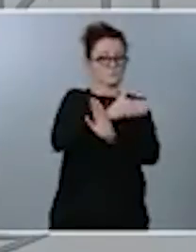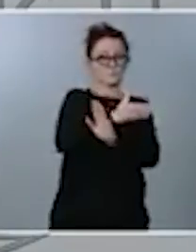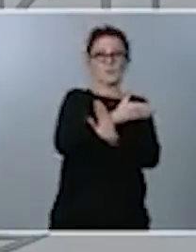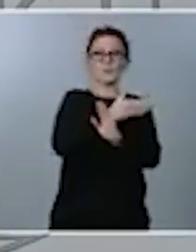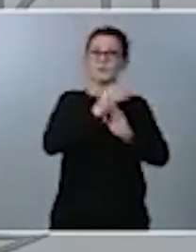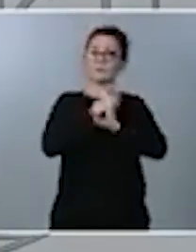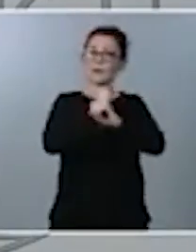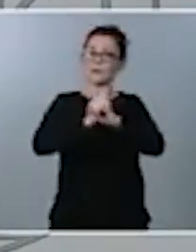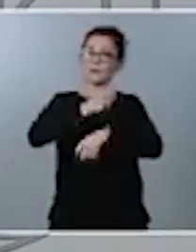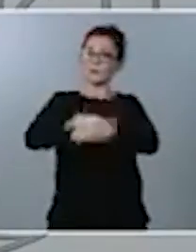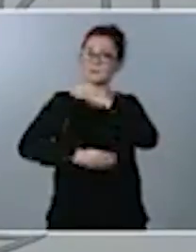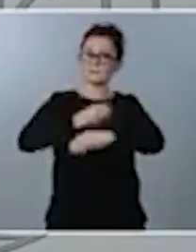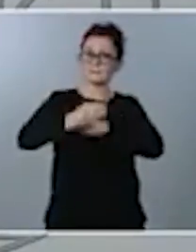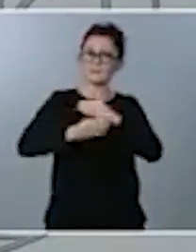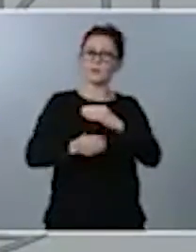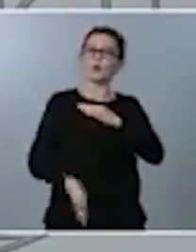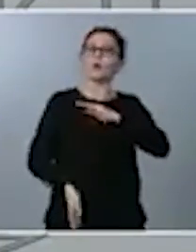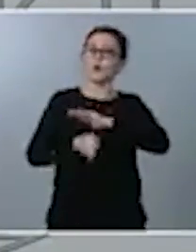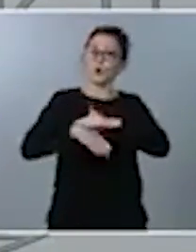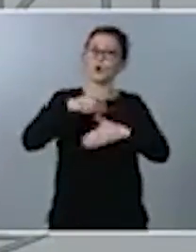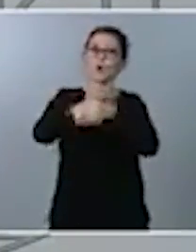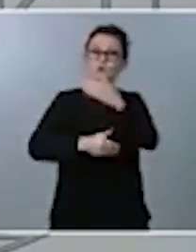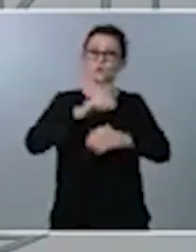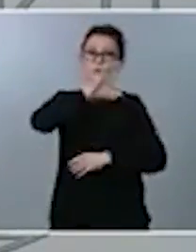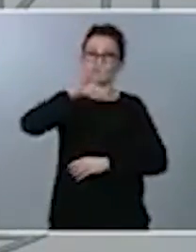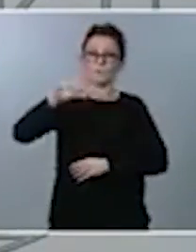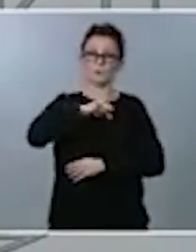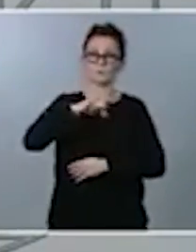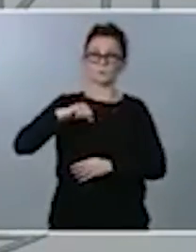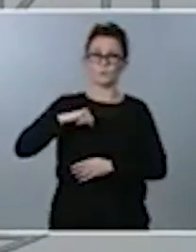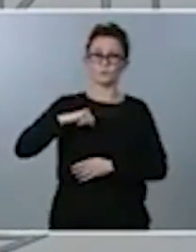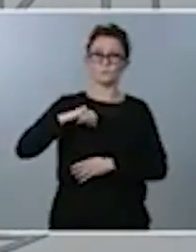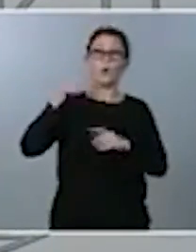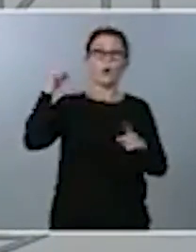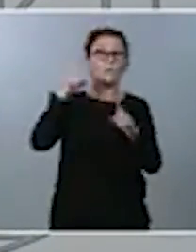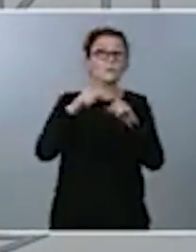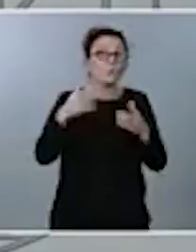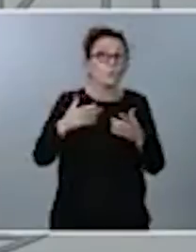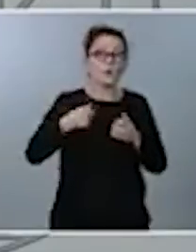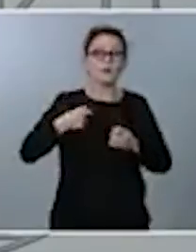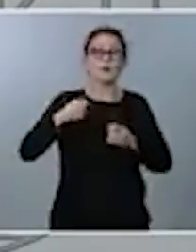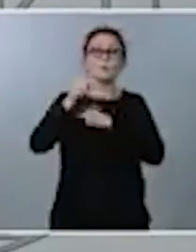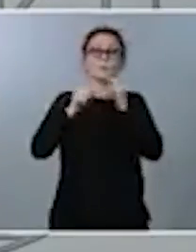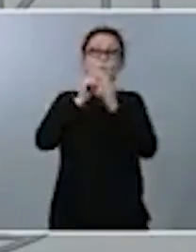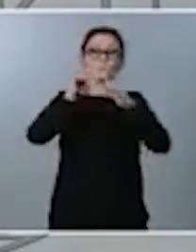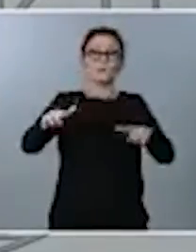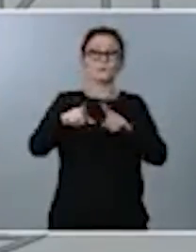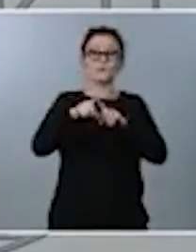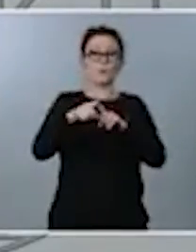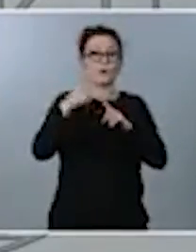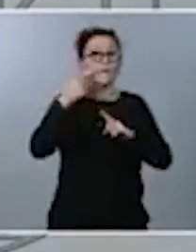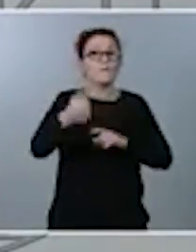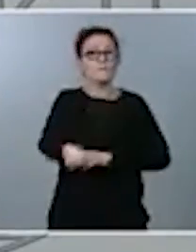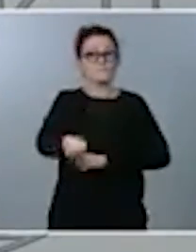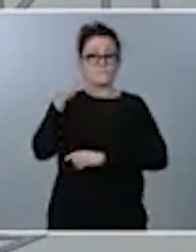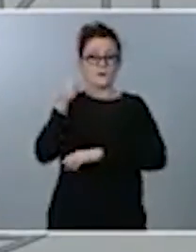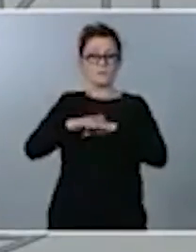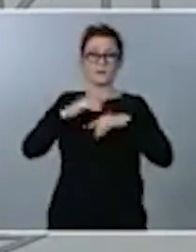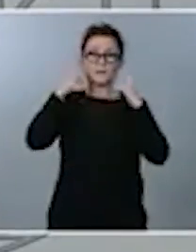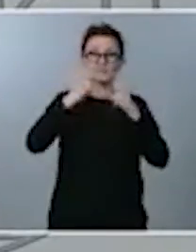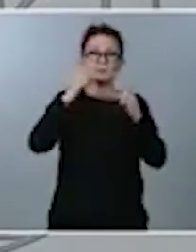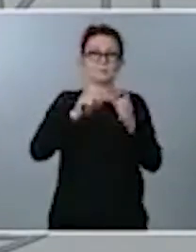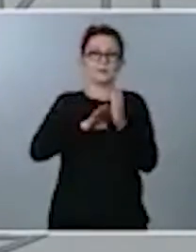delante todas las comunidades autónomas para frenar esta extensión del virus y lograr aplanar esta curva de contagio.